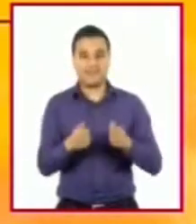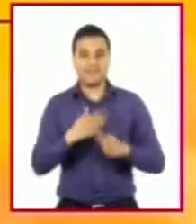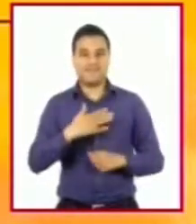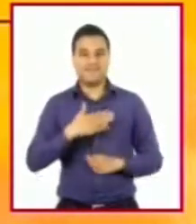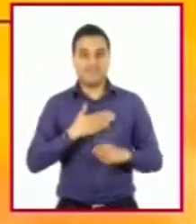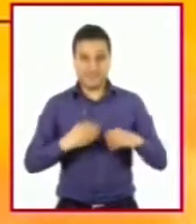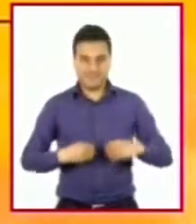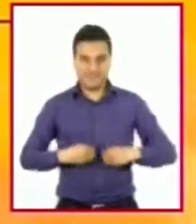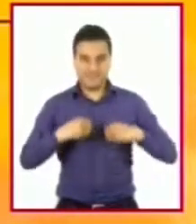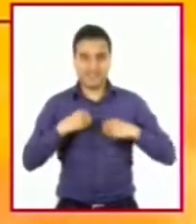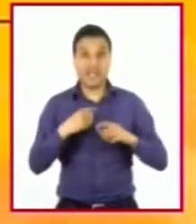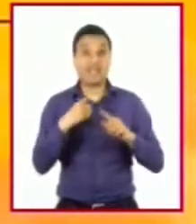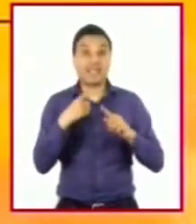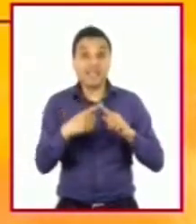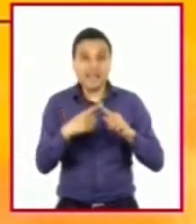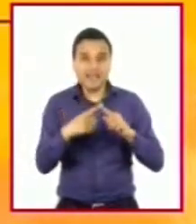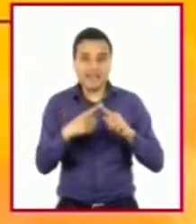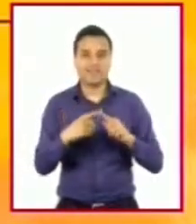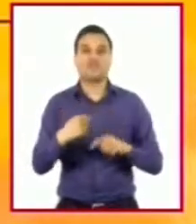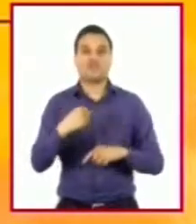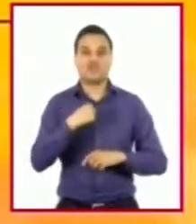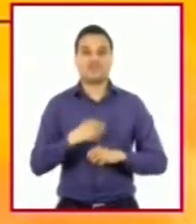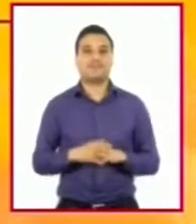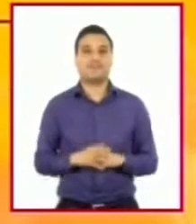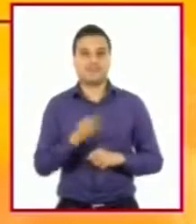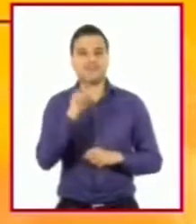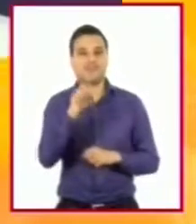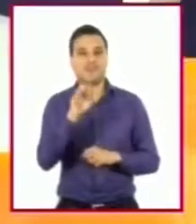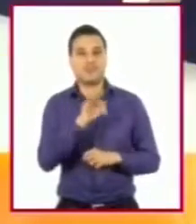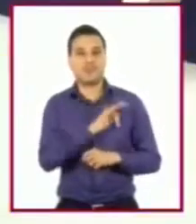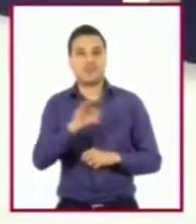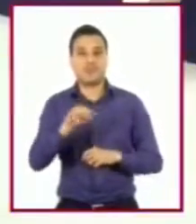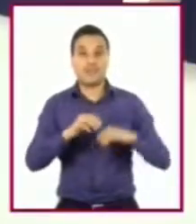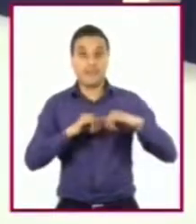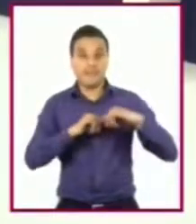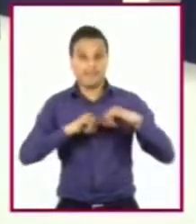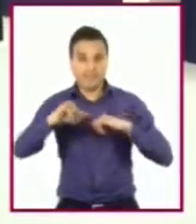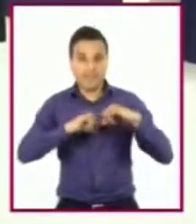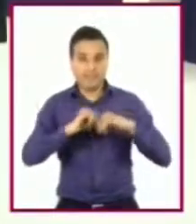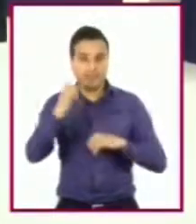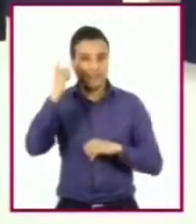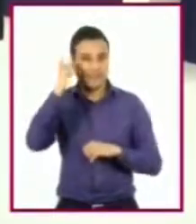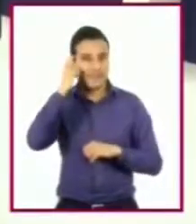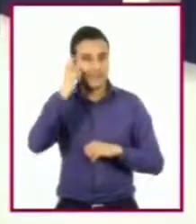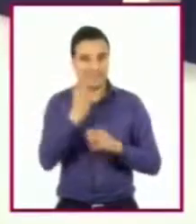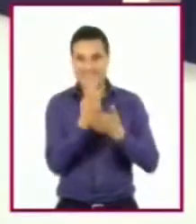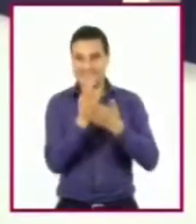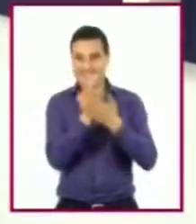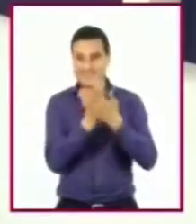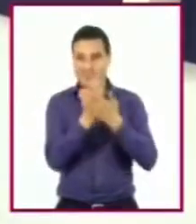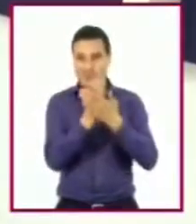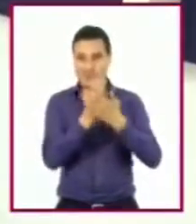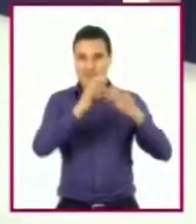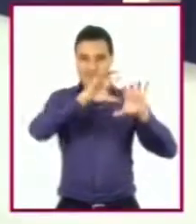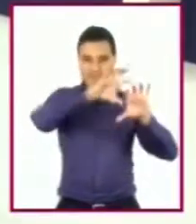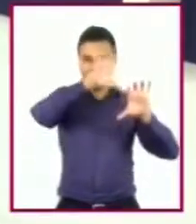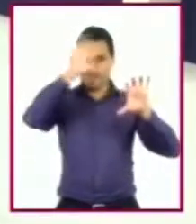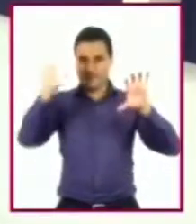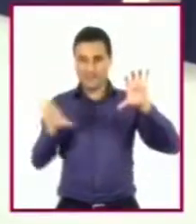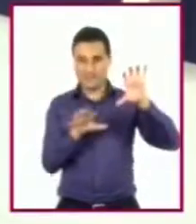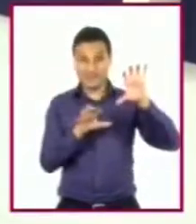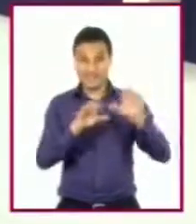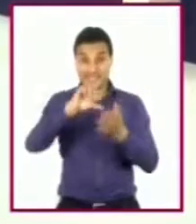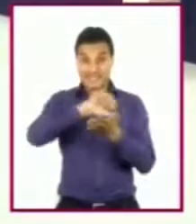Les pedimos que elaboren un mapa mental en el que se dibujen al centro y tracen